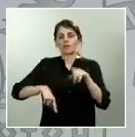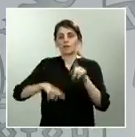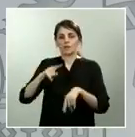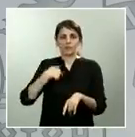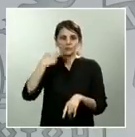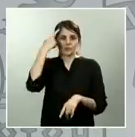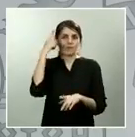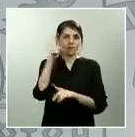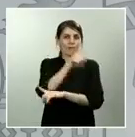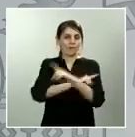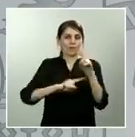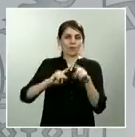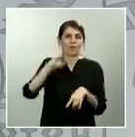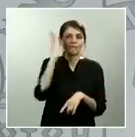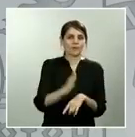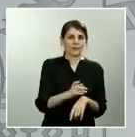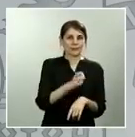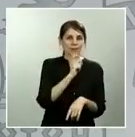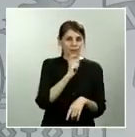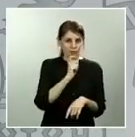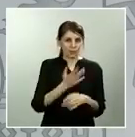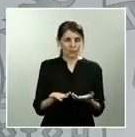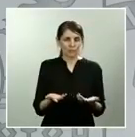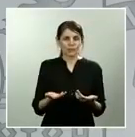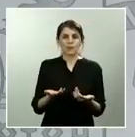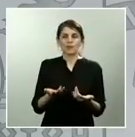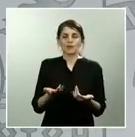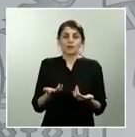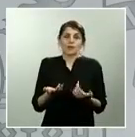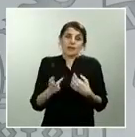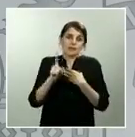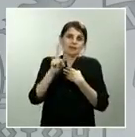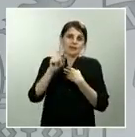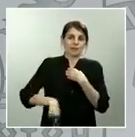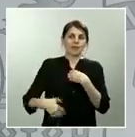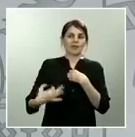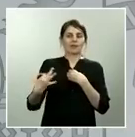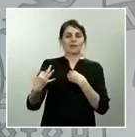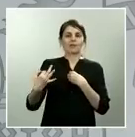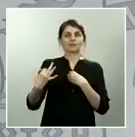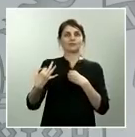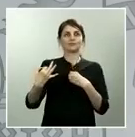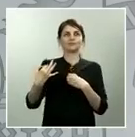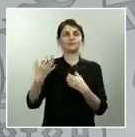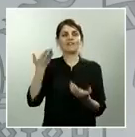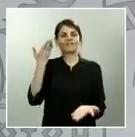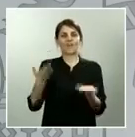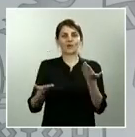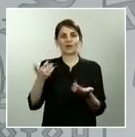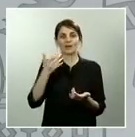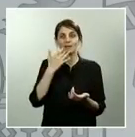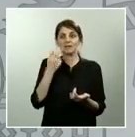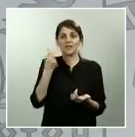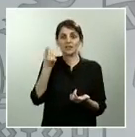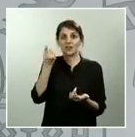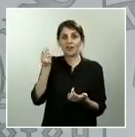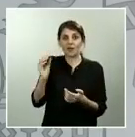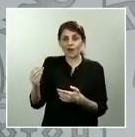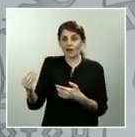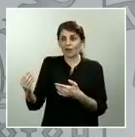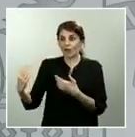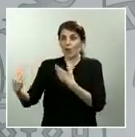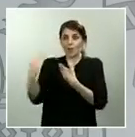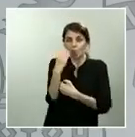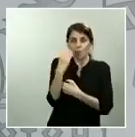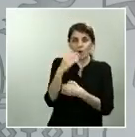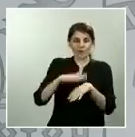entorno y de la capacidad de que realmente esa aportación pueda tener un efecto en las cuentas públicas no sea una cantidad anecdótica que no